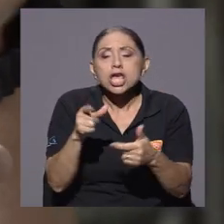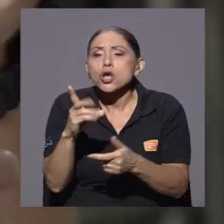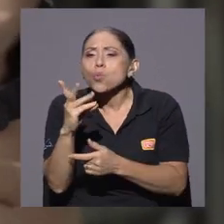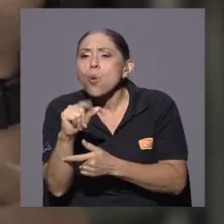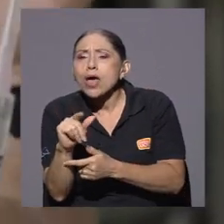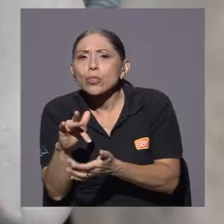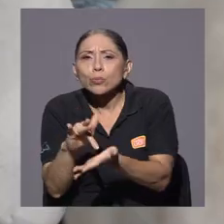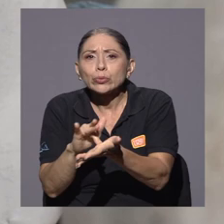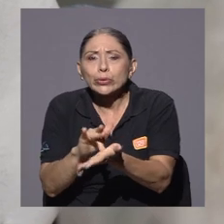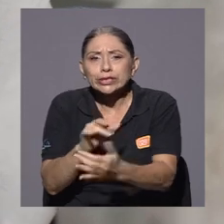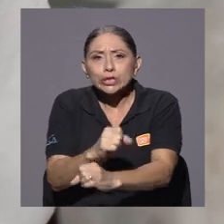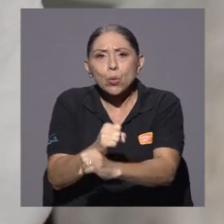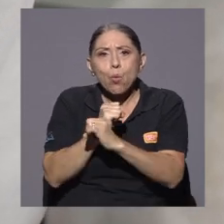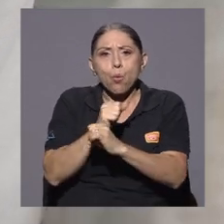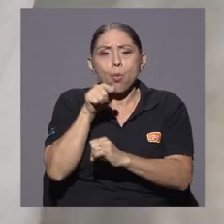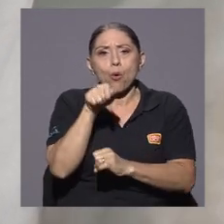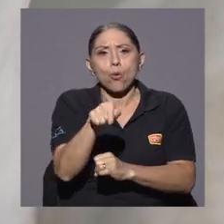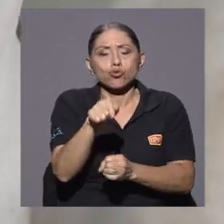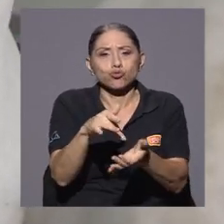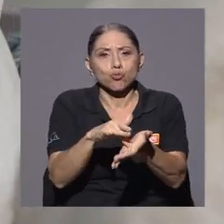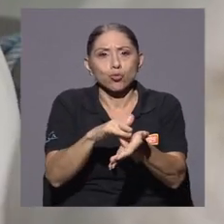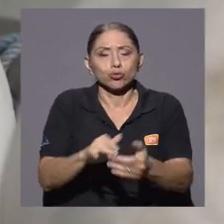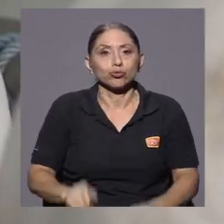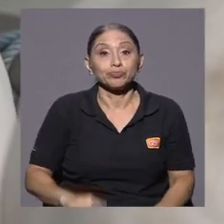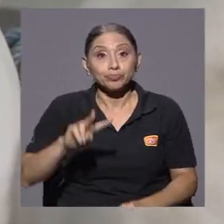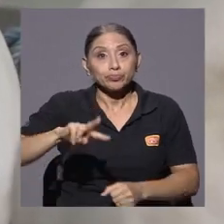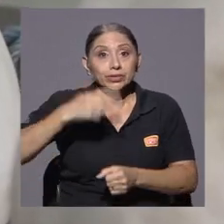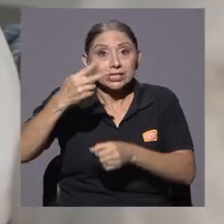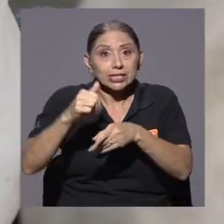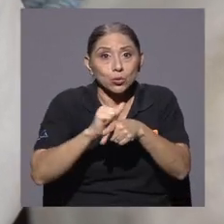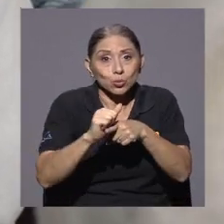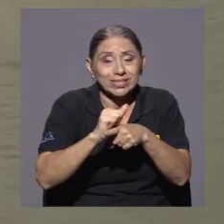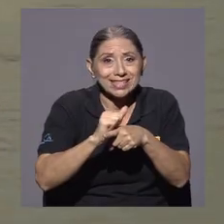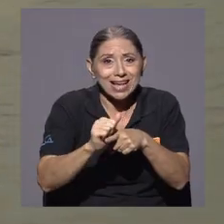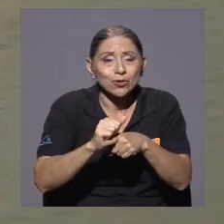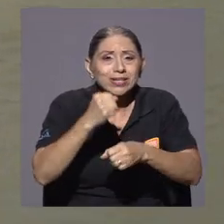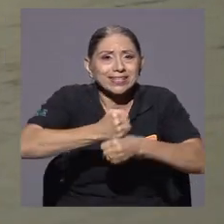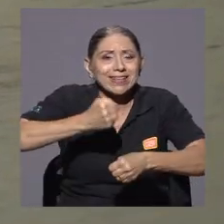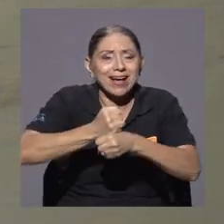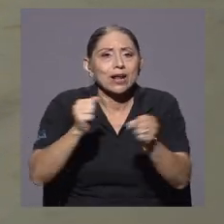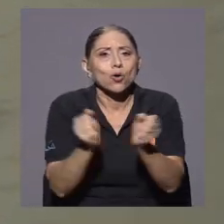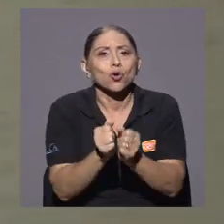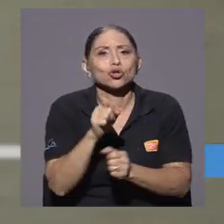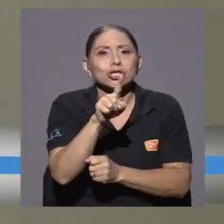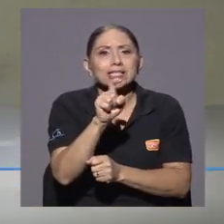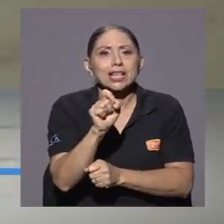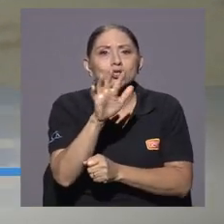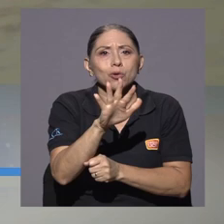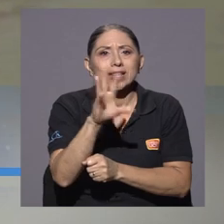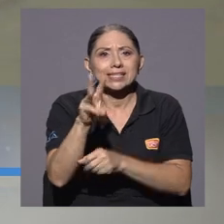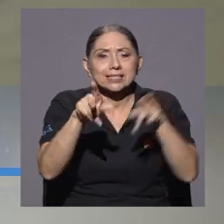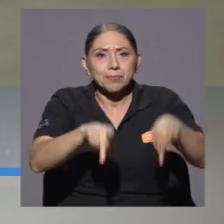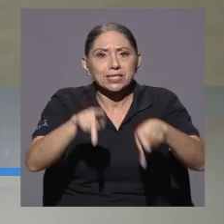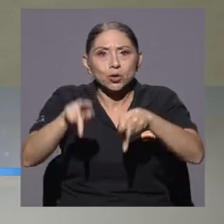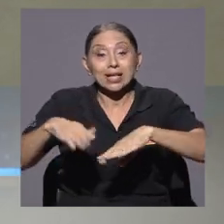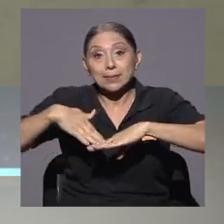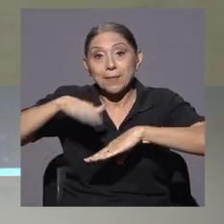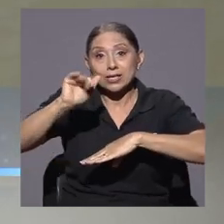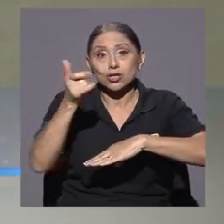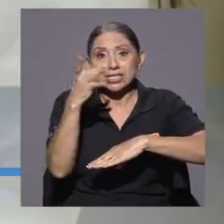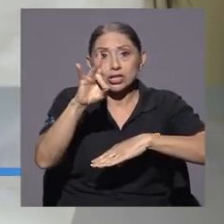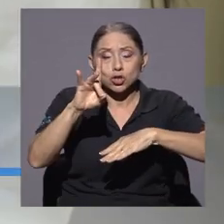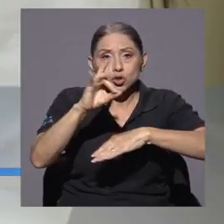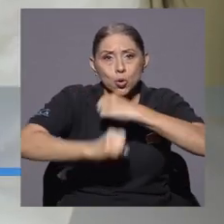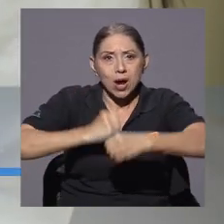seguridad en estos productos. Para el segundo ensayo clínico se trabajará con 156 personas mayores de 18